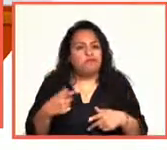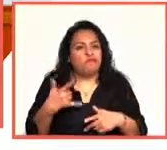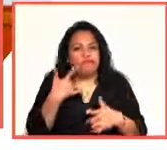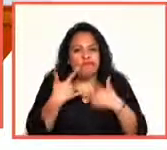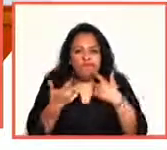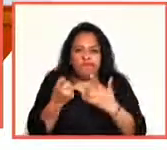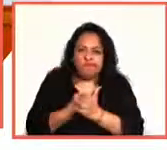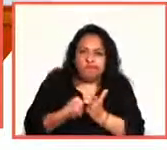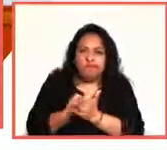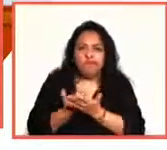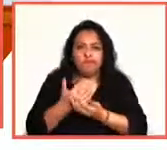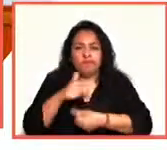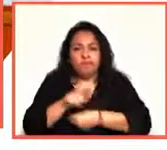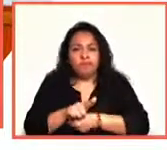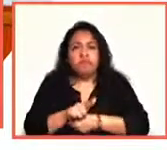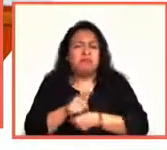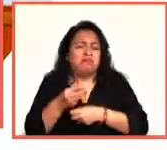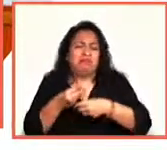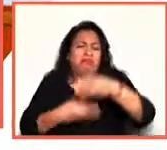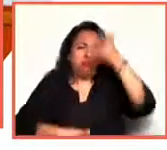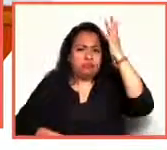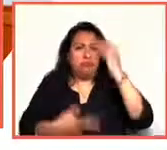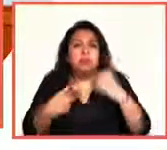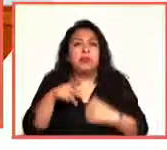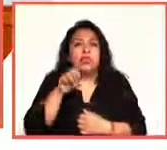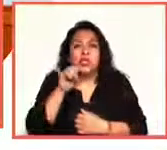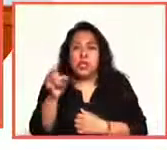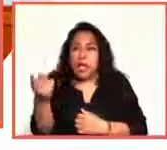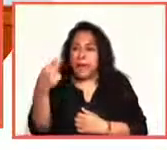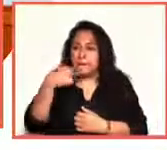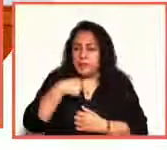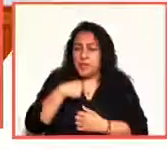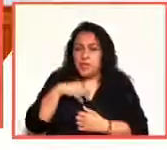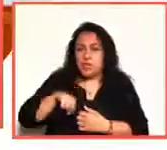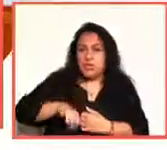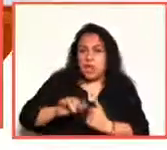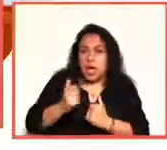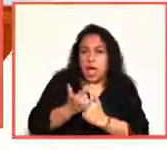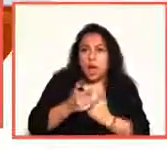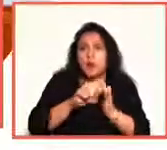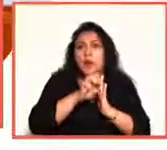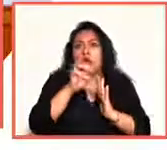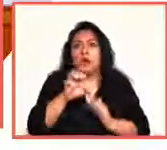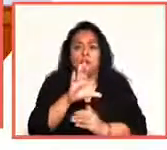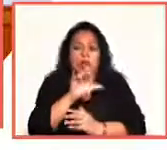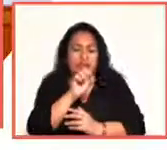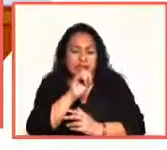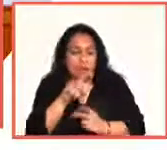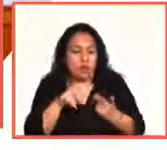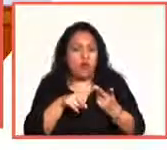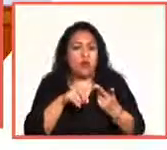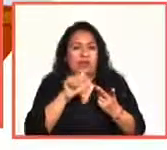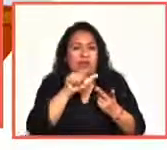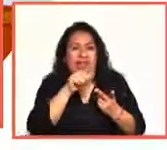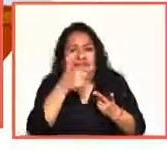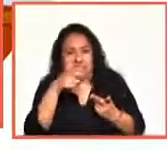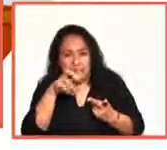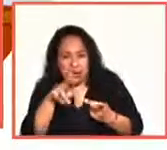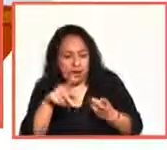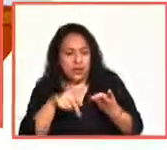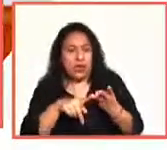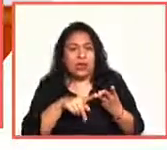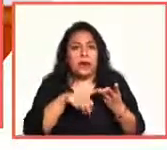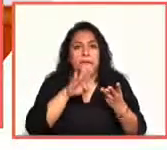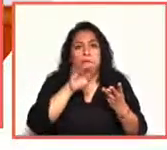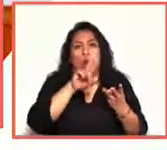Pero sí, que me digan algo. Gente como Isaac Asimov, como J.D. Salinger, como David Bowie.